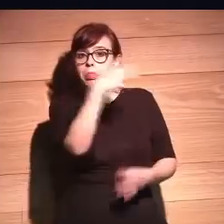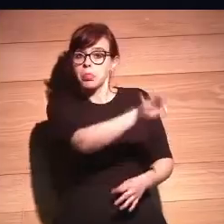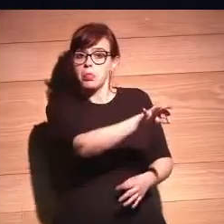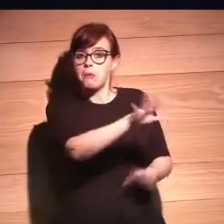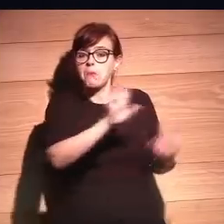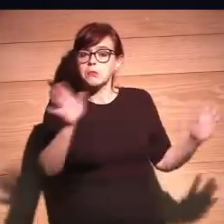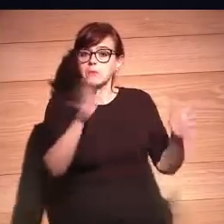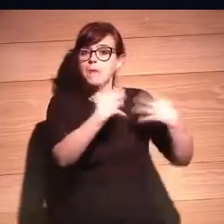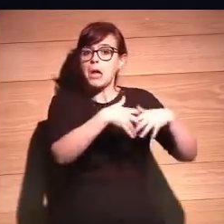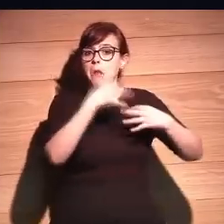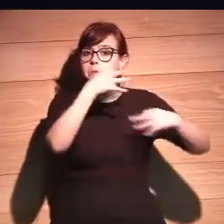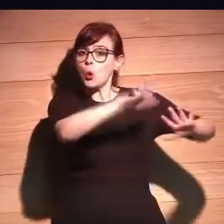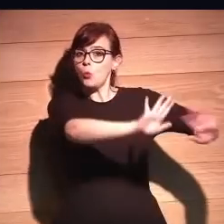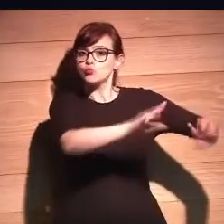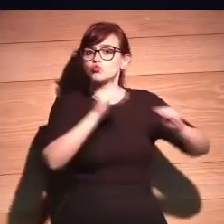en las máquinas.